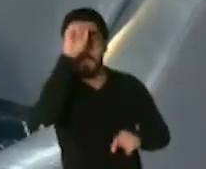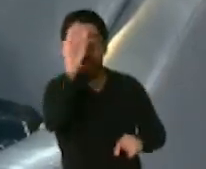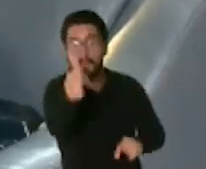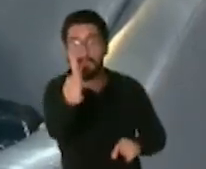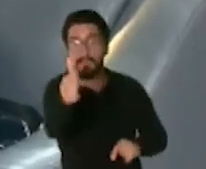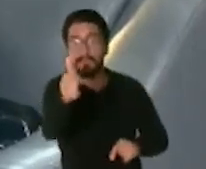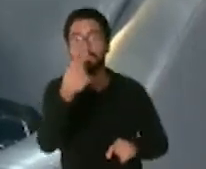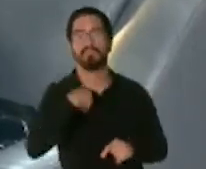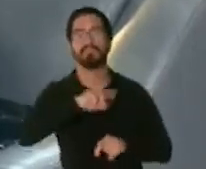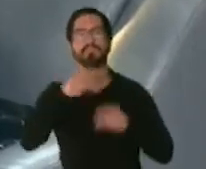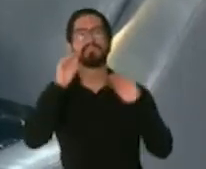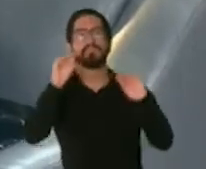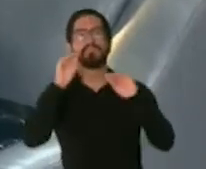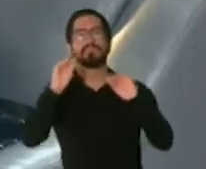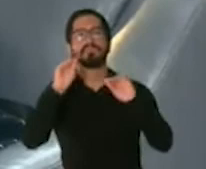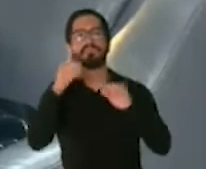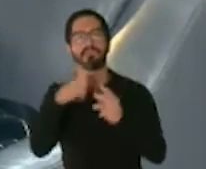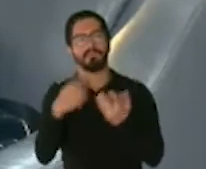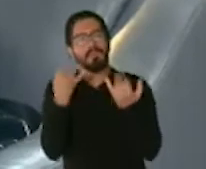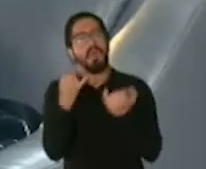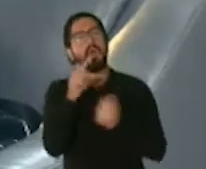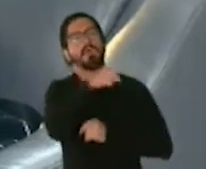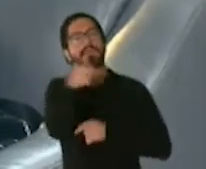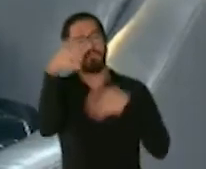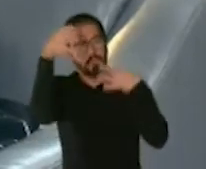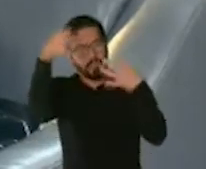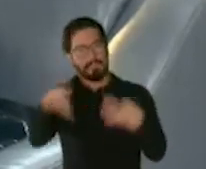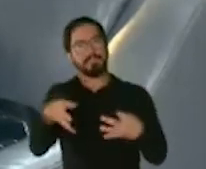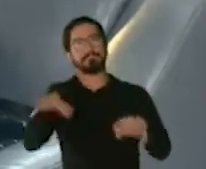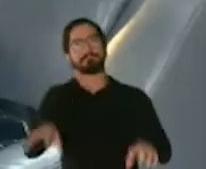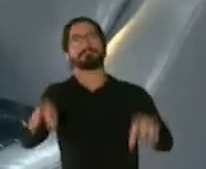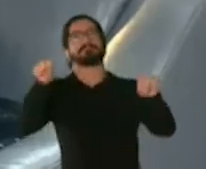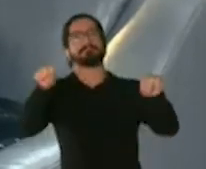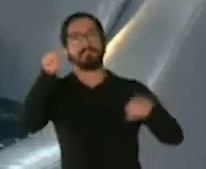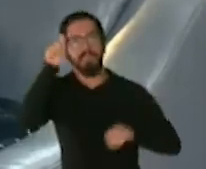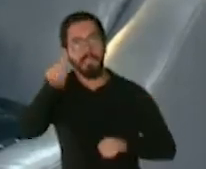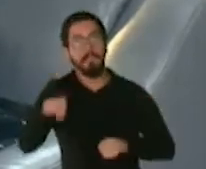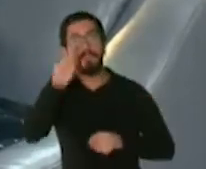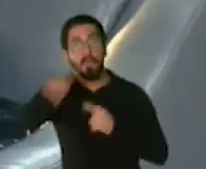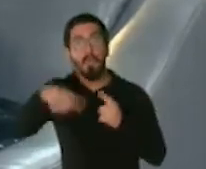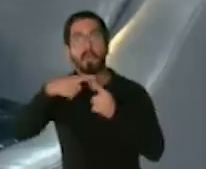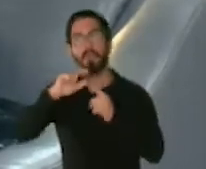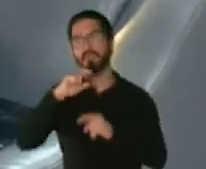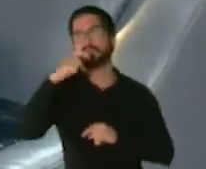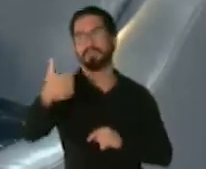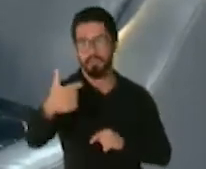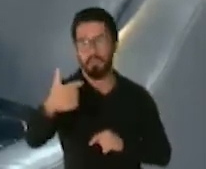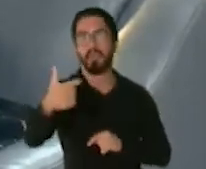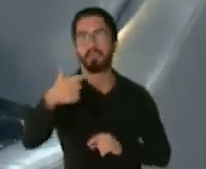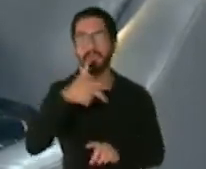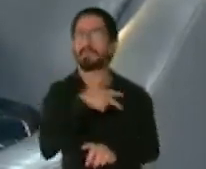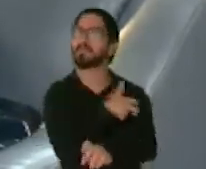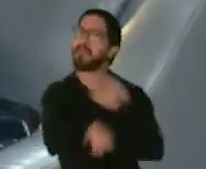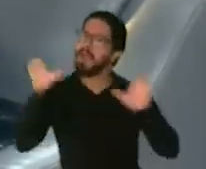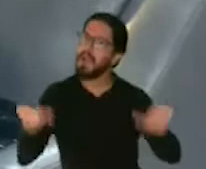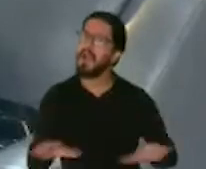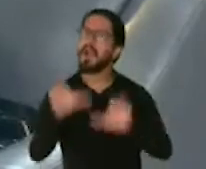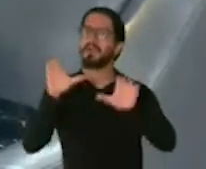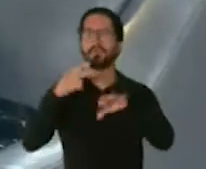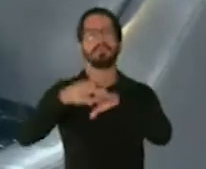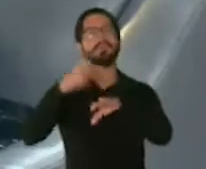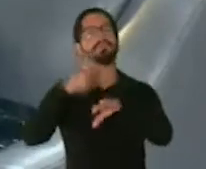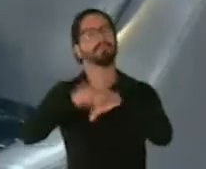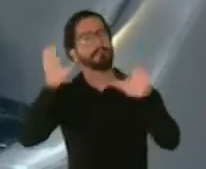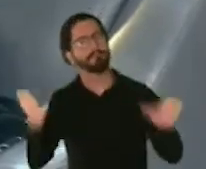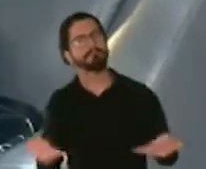enseñamos y ahora te toca tomar la decisión a ti en el momento que te toque vacúnate vacúnate Puerto Rico